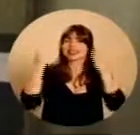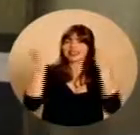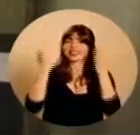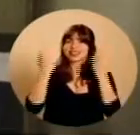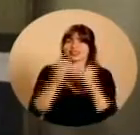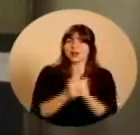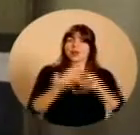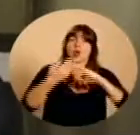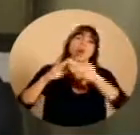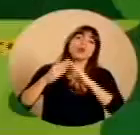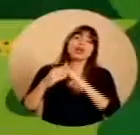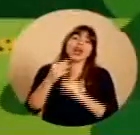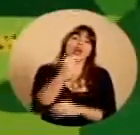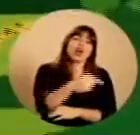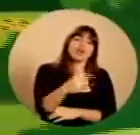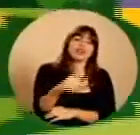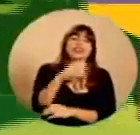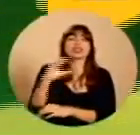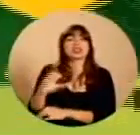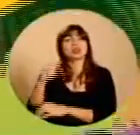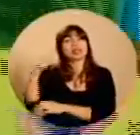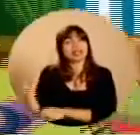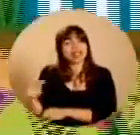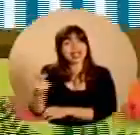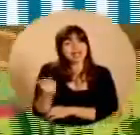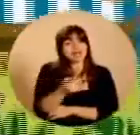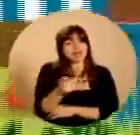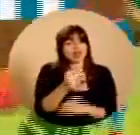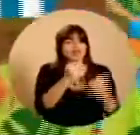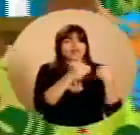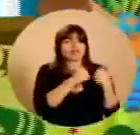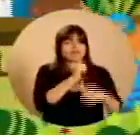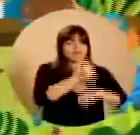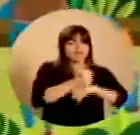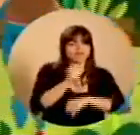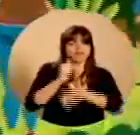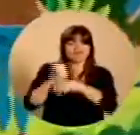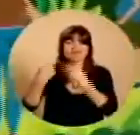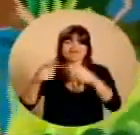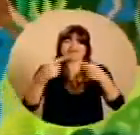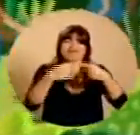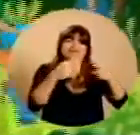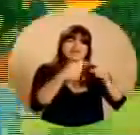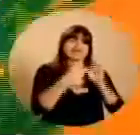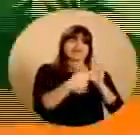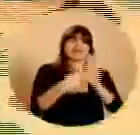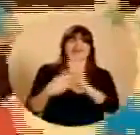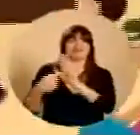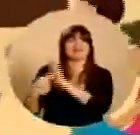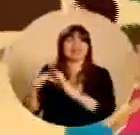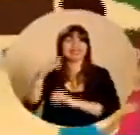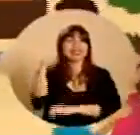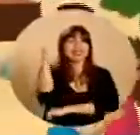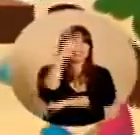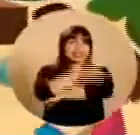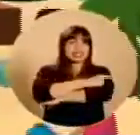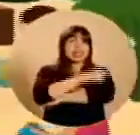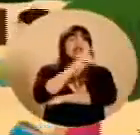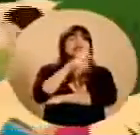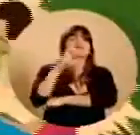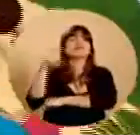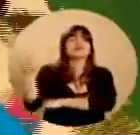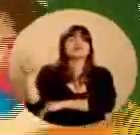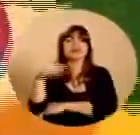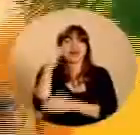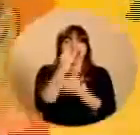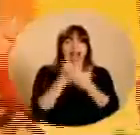celebración. Las comunidades de Golfito y Ciudad Neyli serán los territorios sede de toda clase de espectáculos, durante 10 días